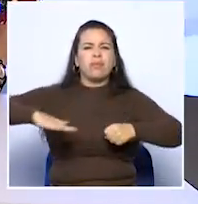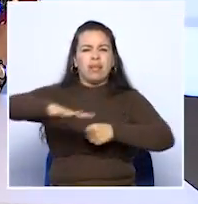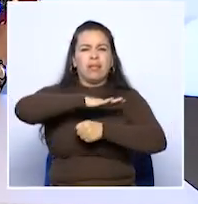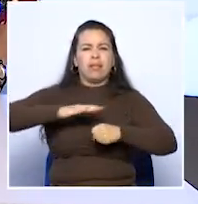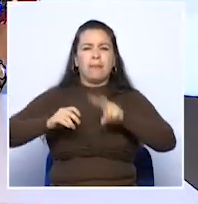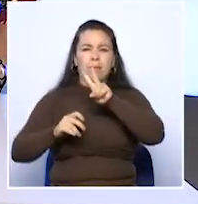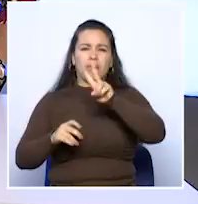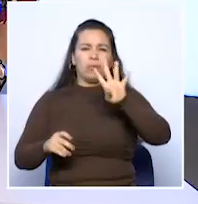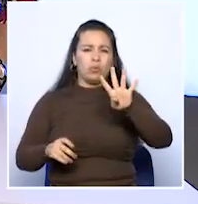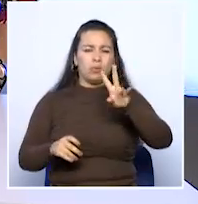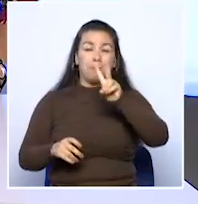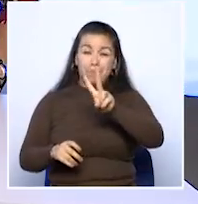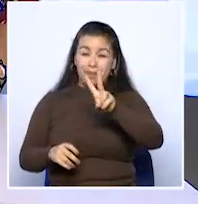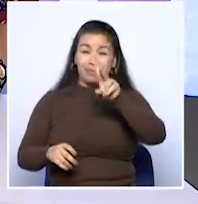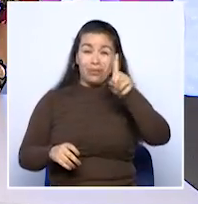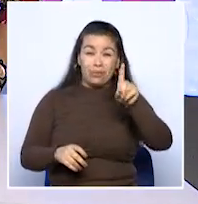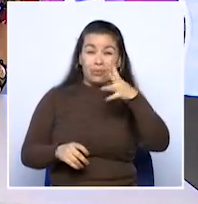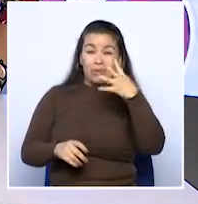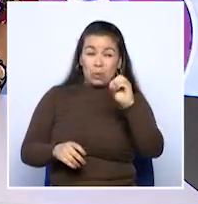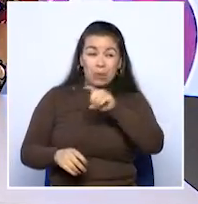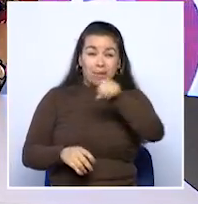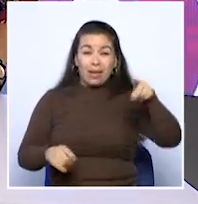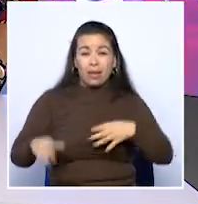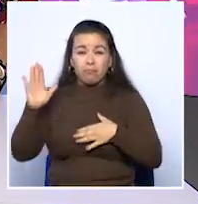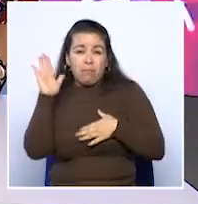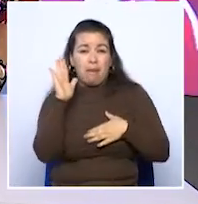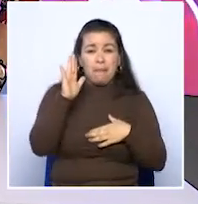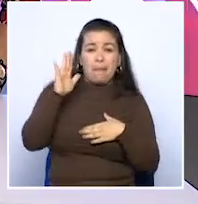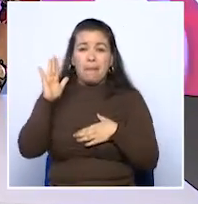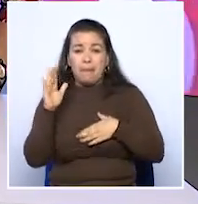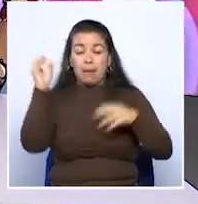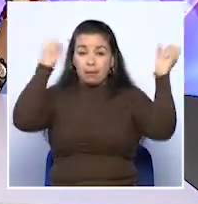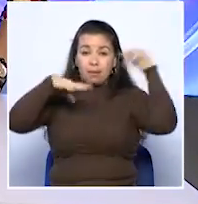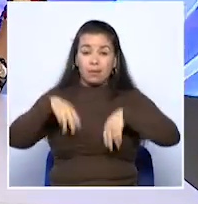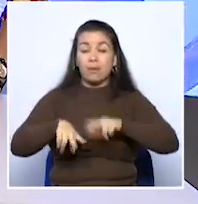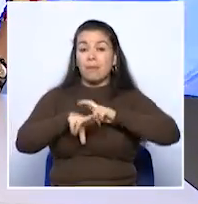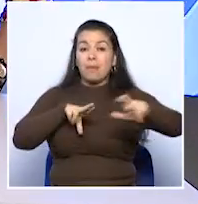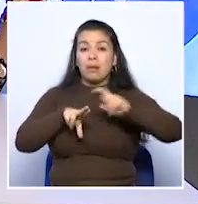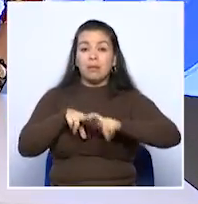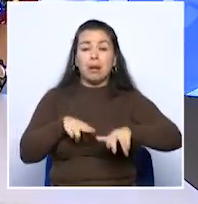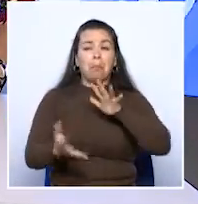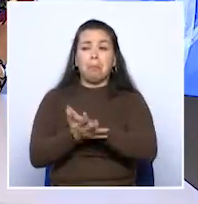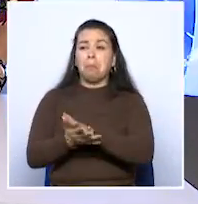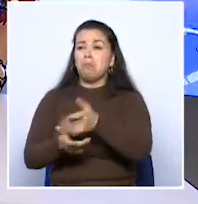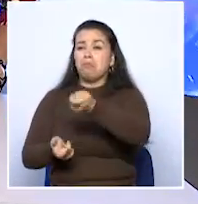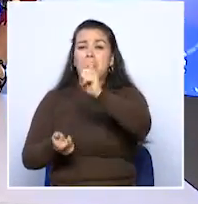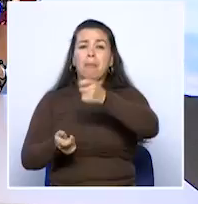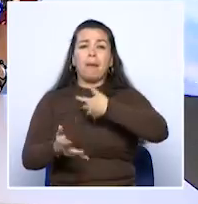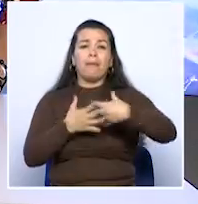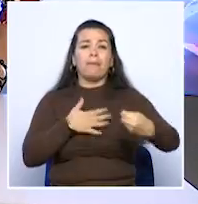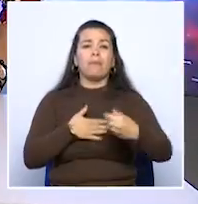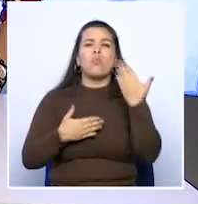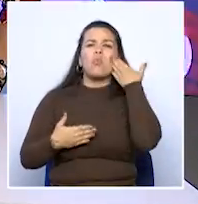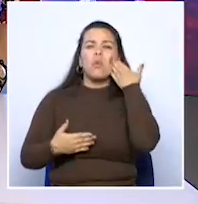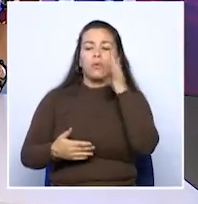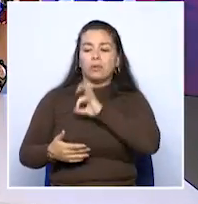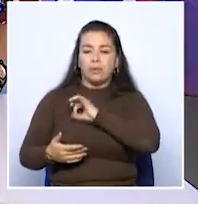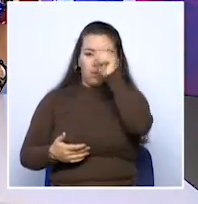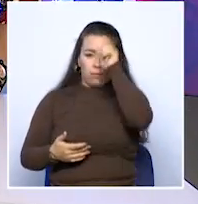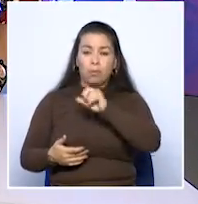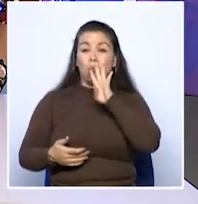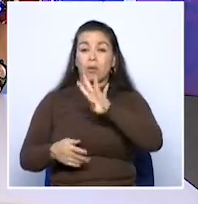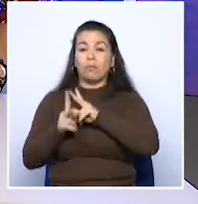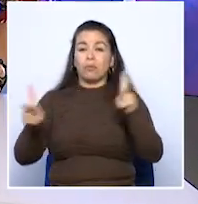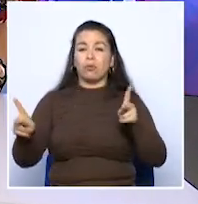2150, este importante centro nocturno en la ciudad de Manizales. El hecho se registró el pasado fin de semana, cuatro personas